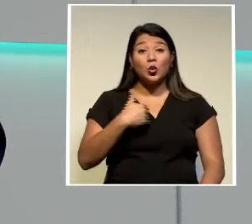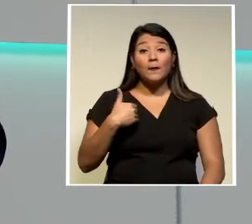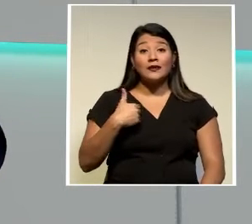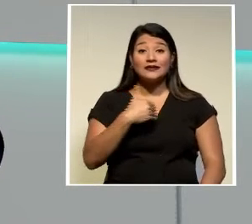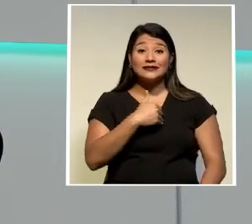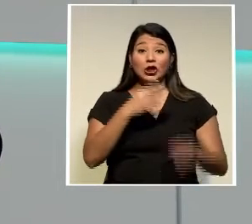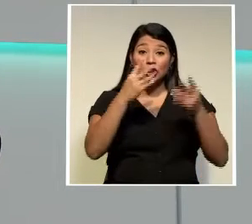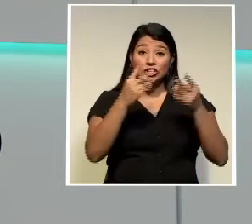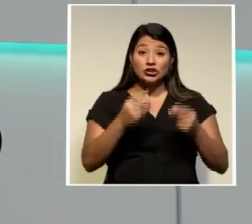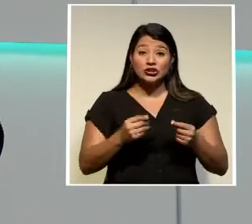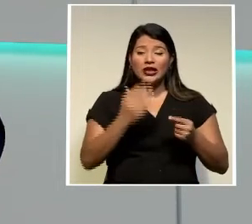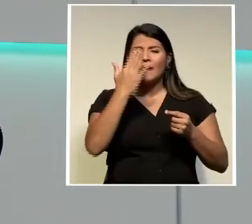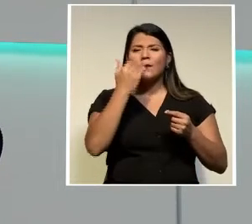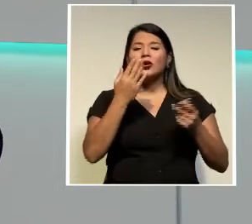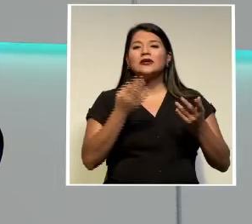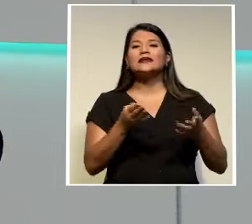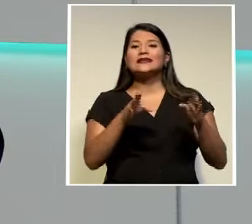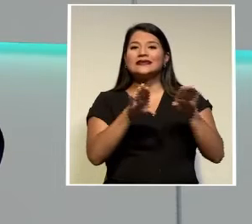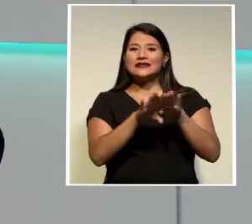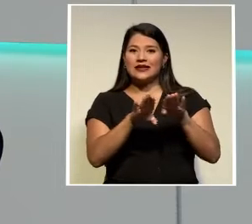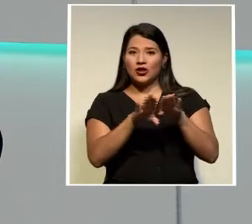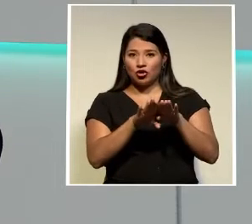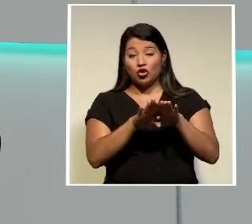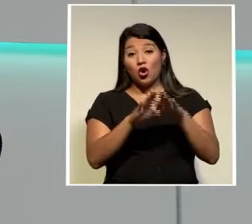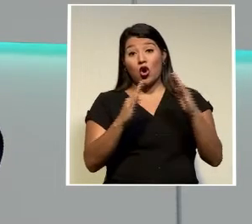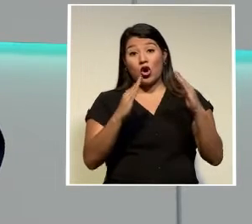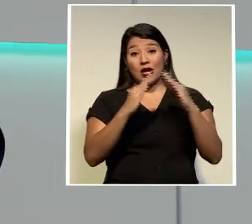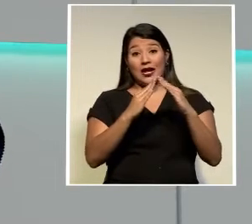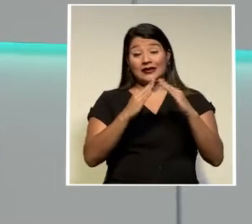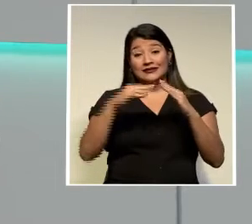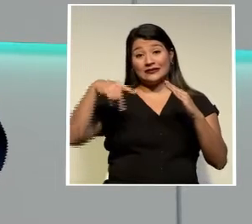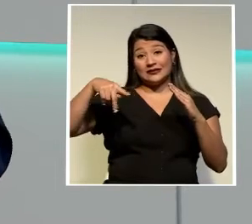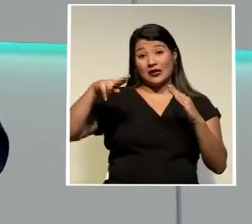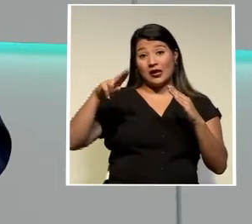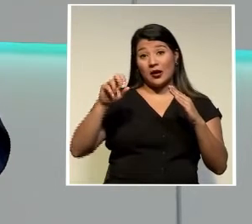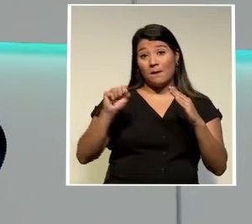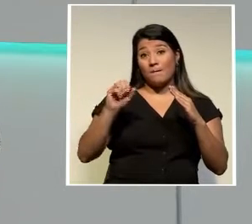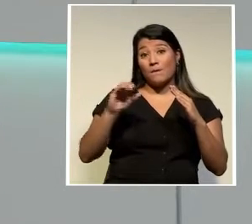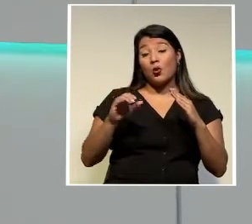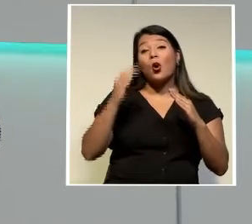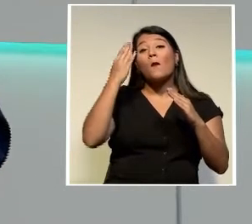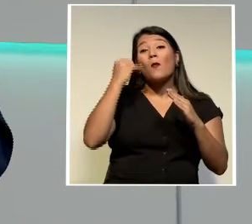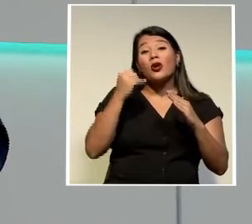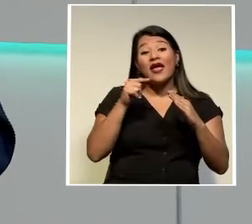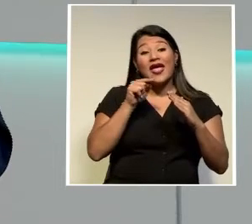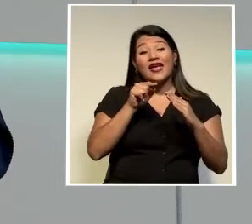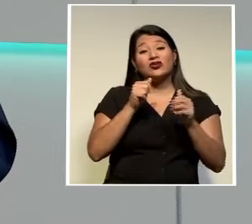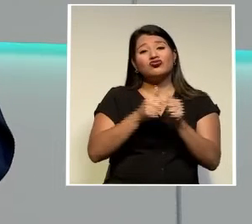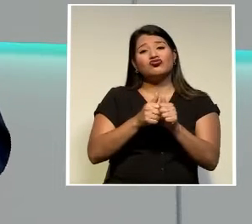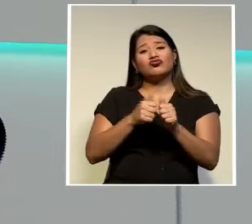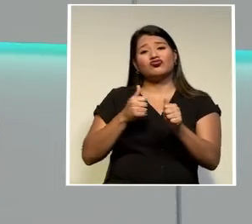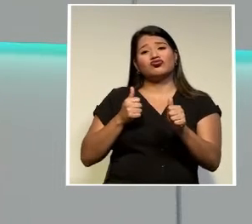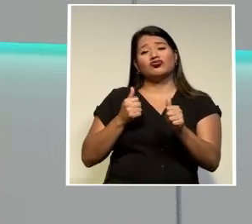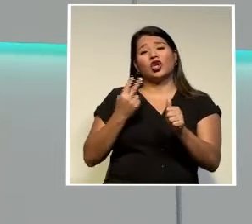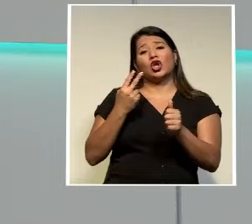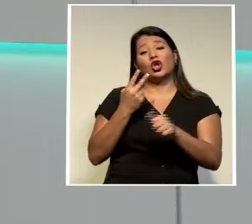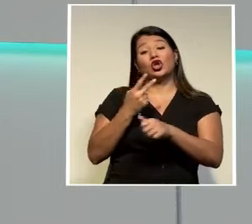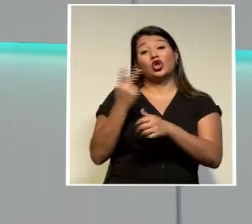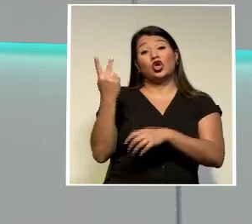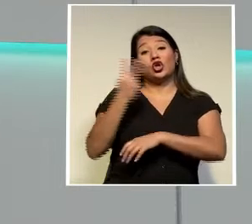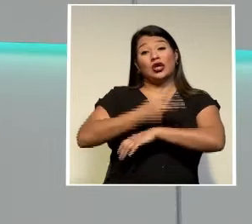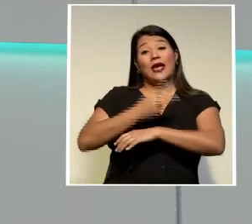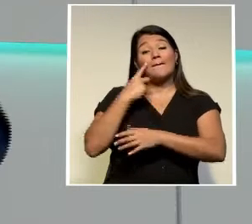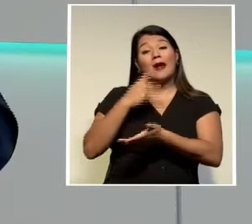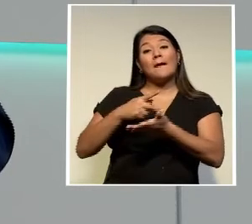por cerrar la sede del partido de unidad social cristiana debido a un atraso de dos días en el pago de impuestos